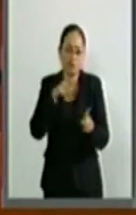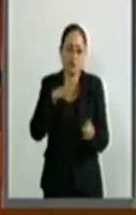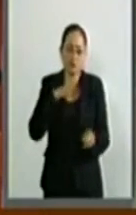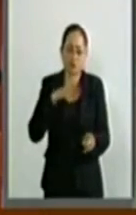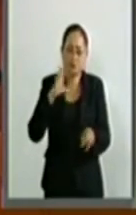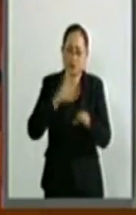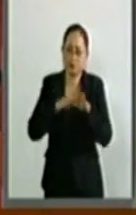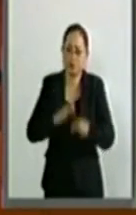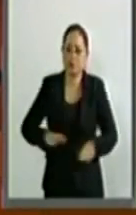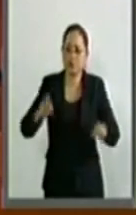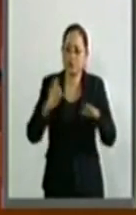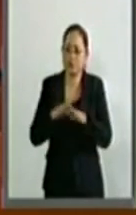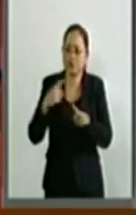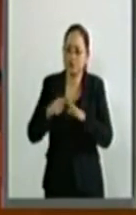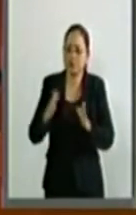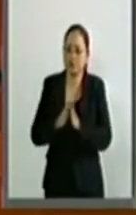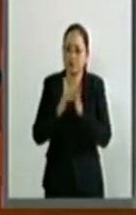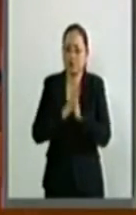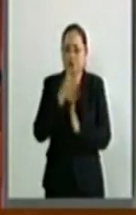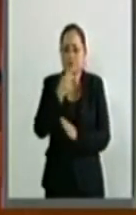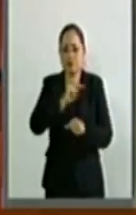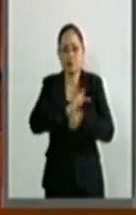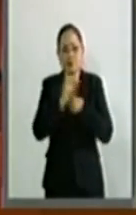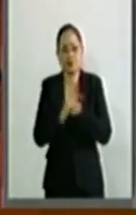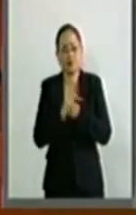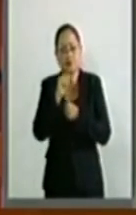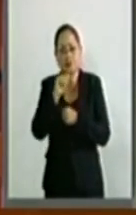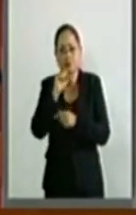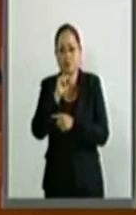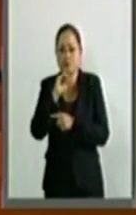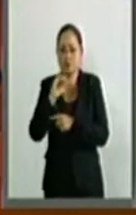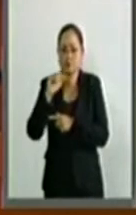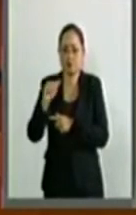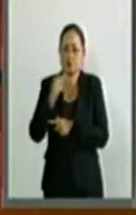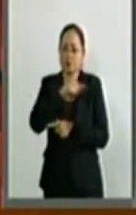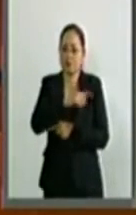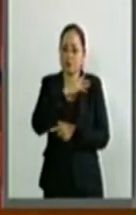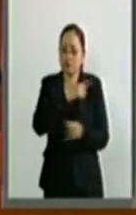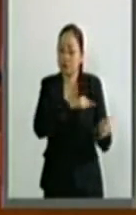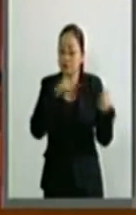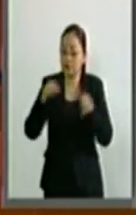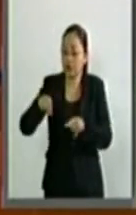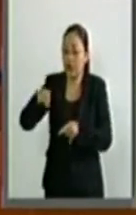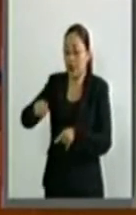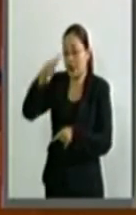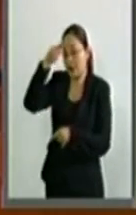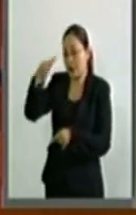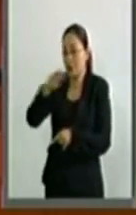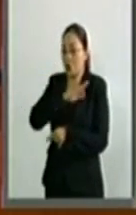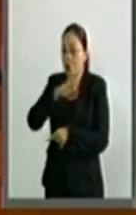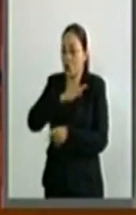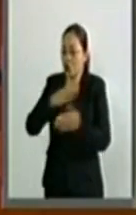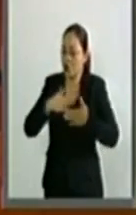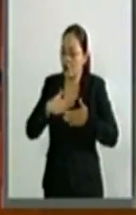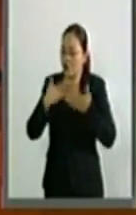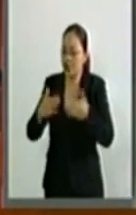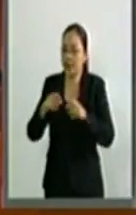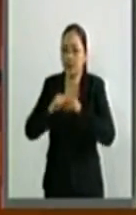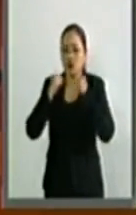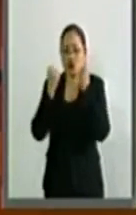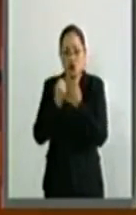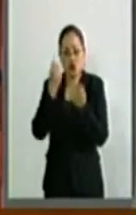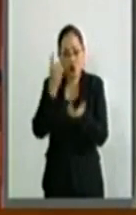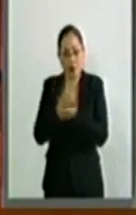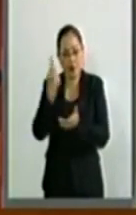actores asiáticos encuentren en nuestro país un socio confiable no sólo para sus